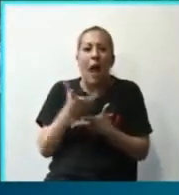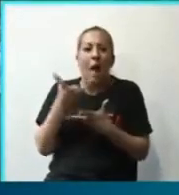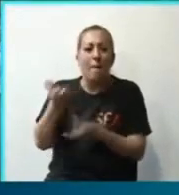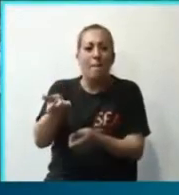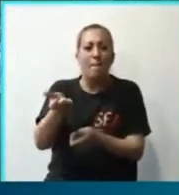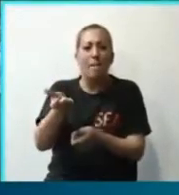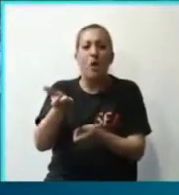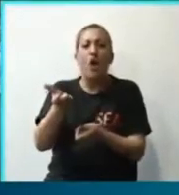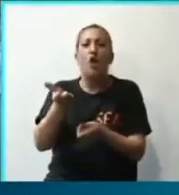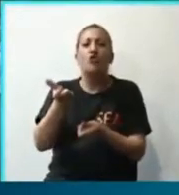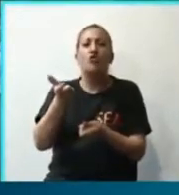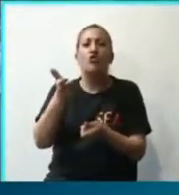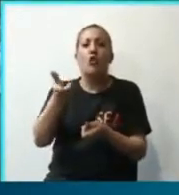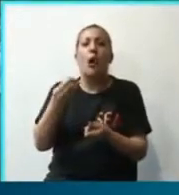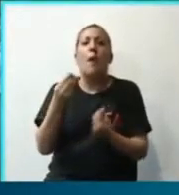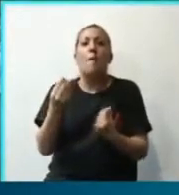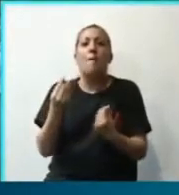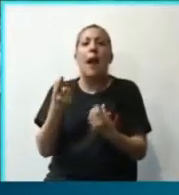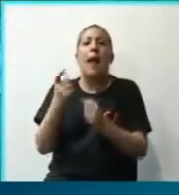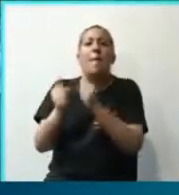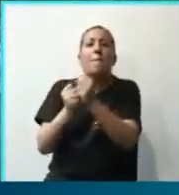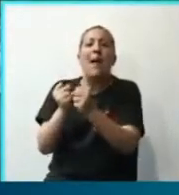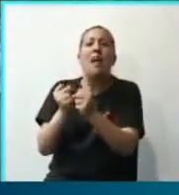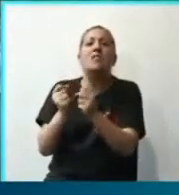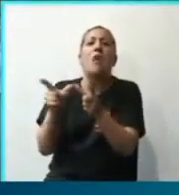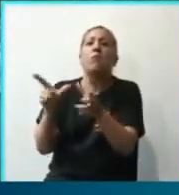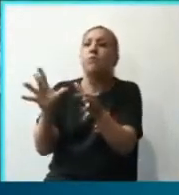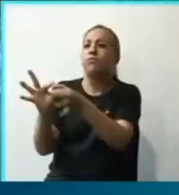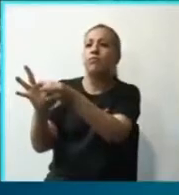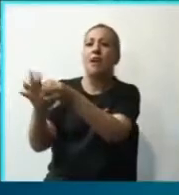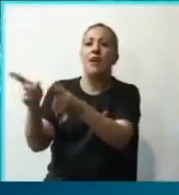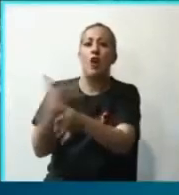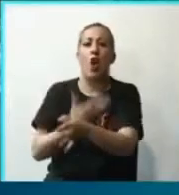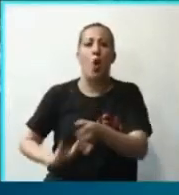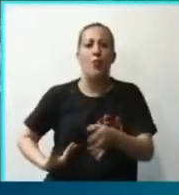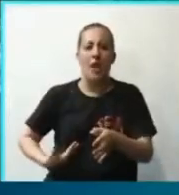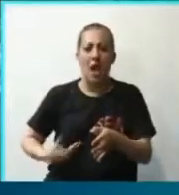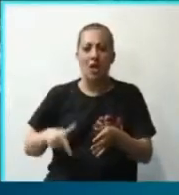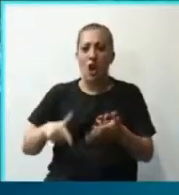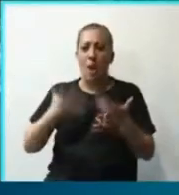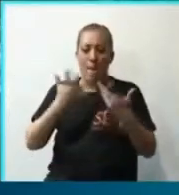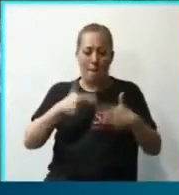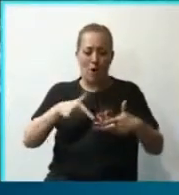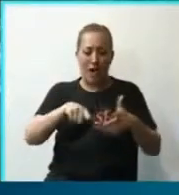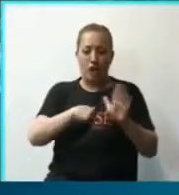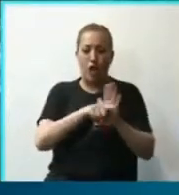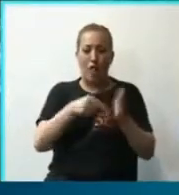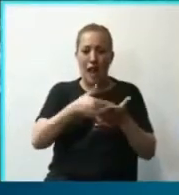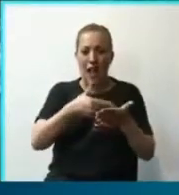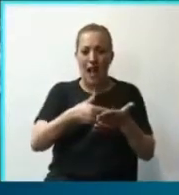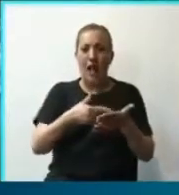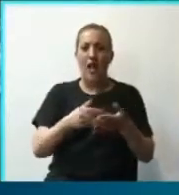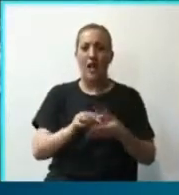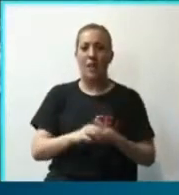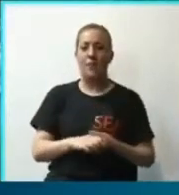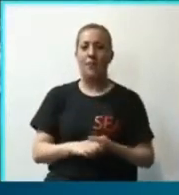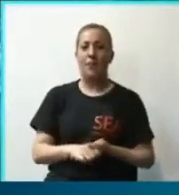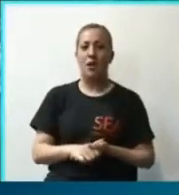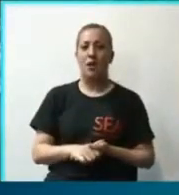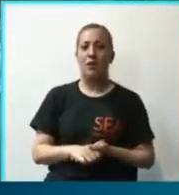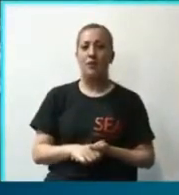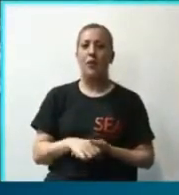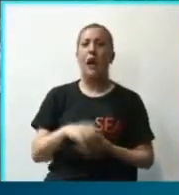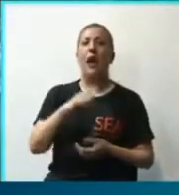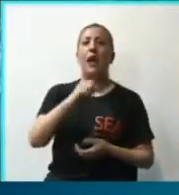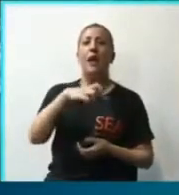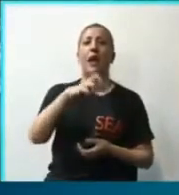Una parte importante para empresas amigas del gobierno. Acá tenemos, por ejemplo, Diario Perfil. Caputo, el